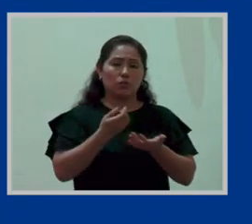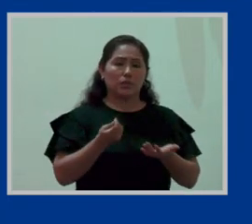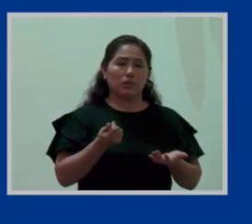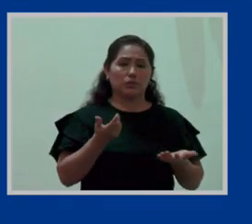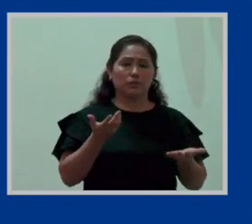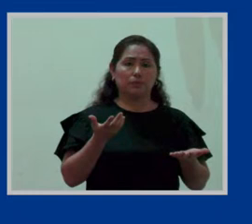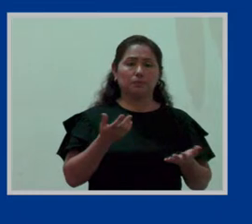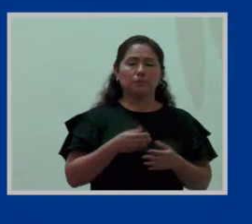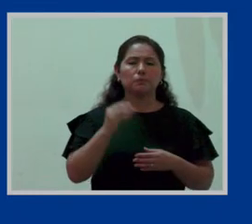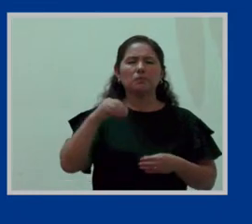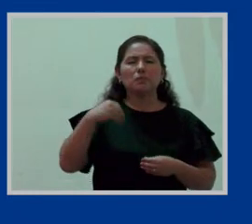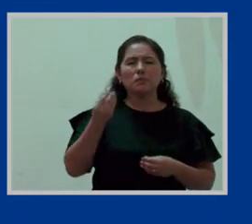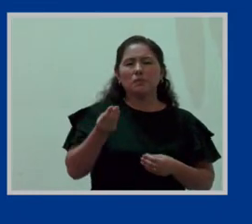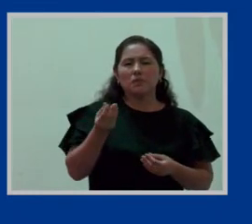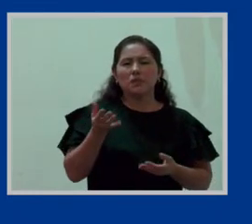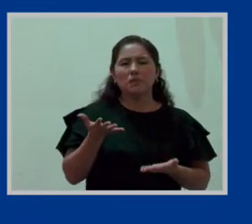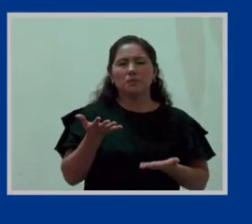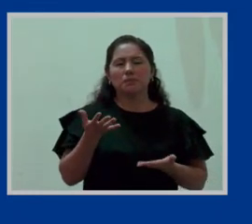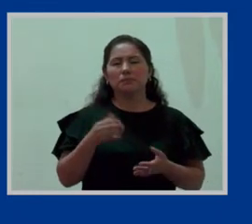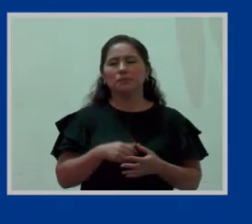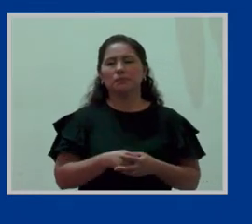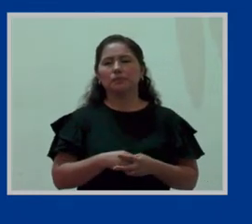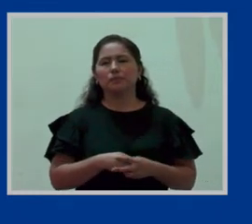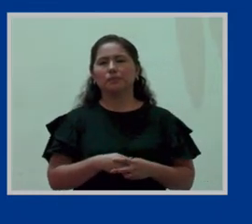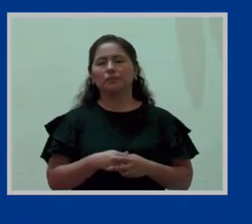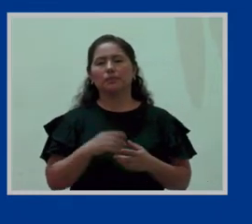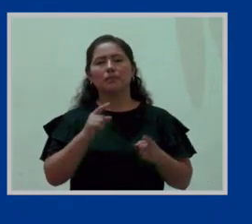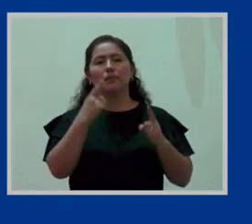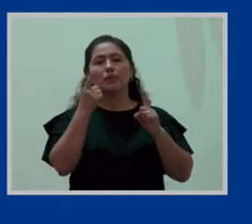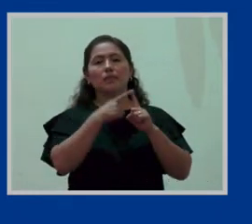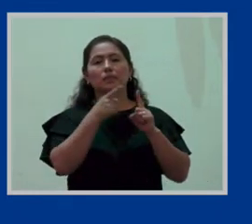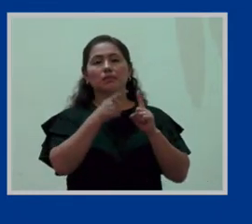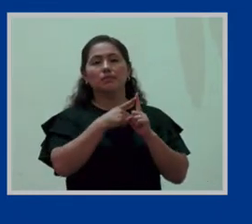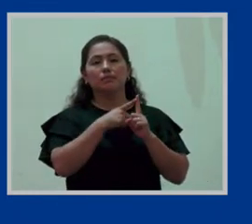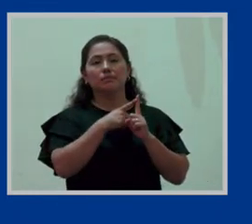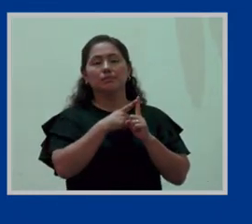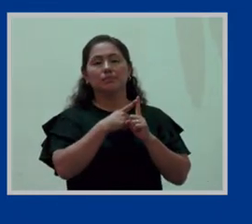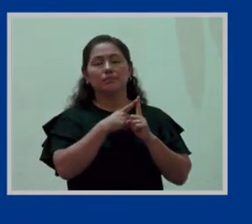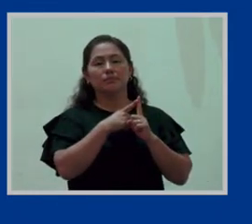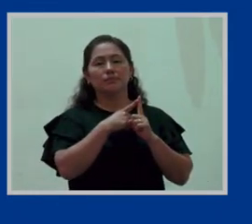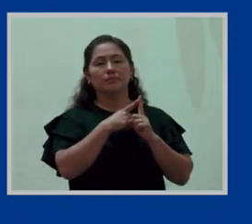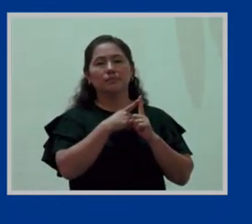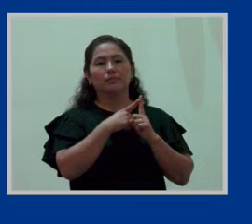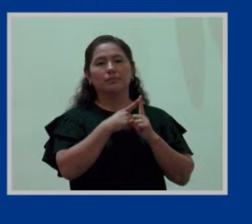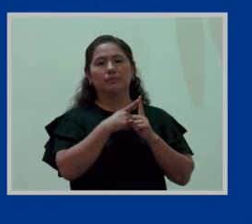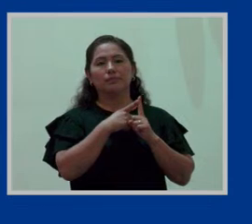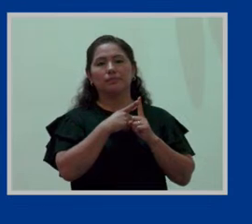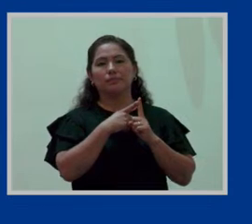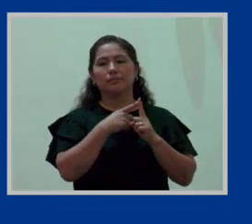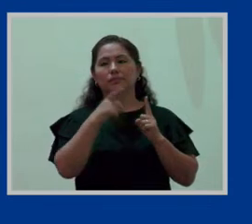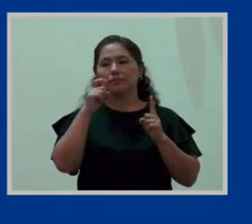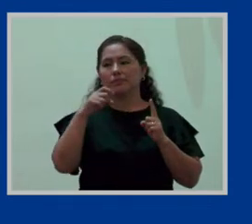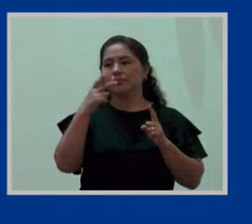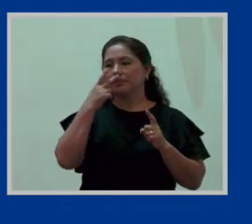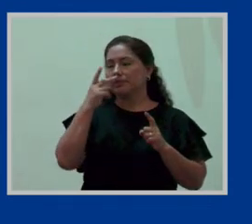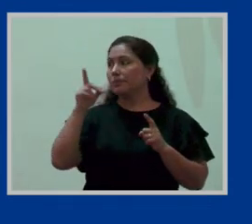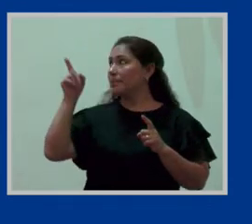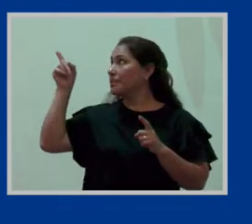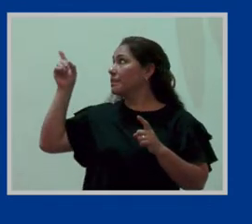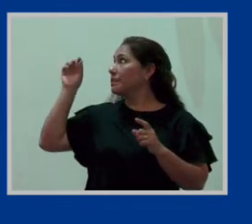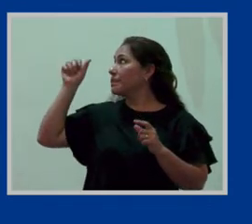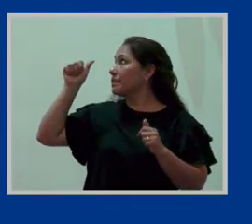¿Y por qué? Porque lo primero ya está, digamos, al lado derecho, no necesita mayor explicación,